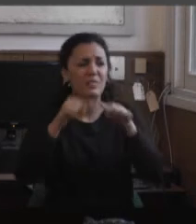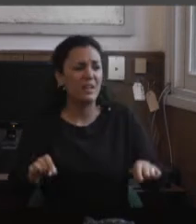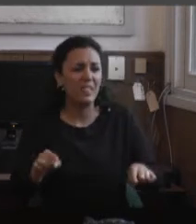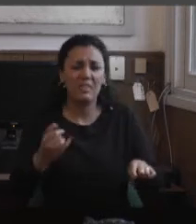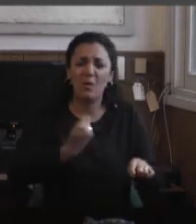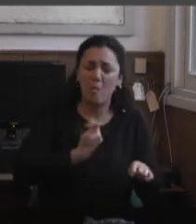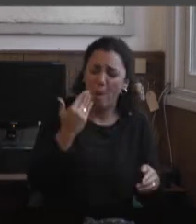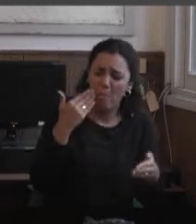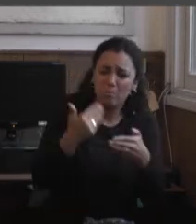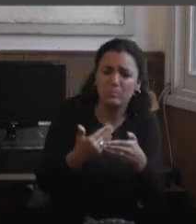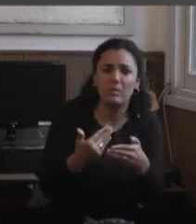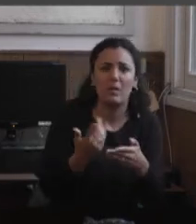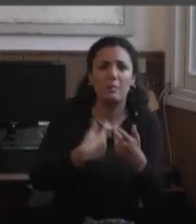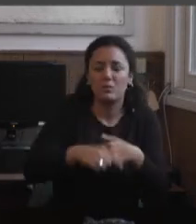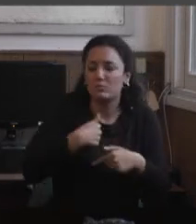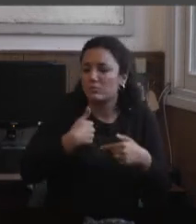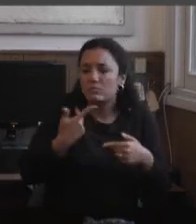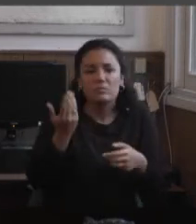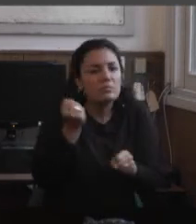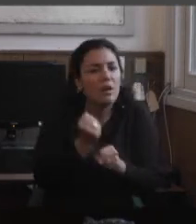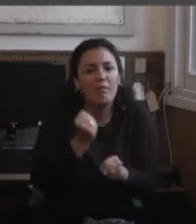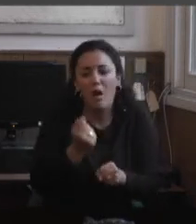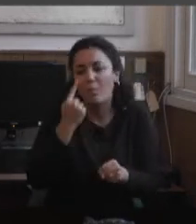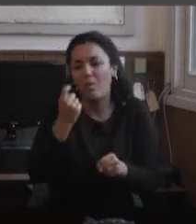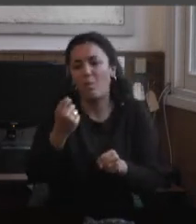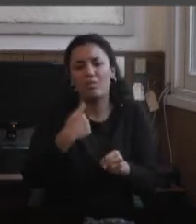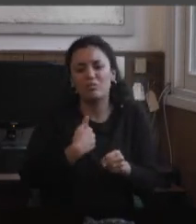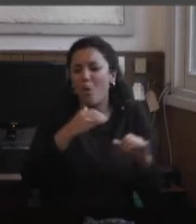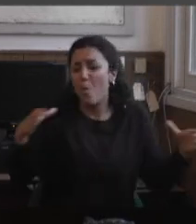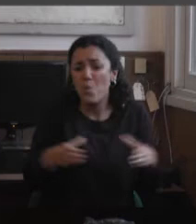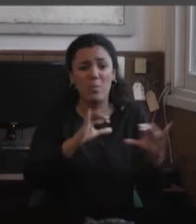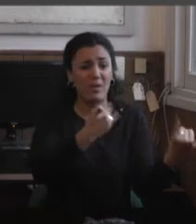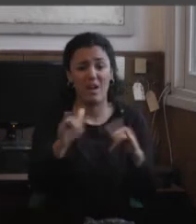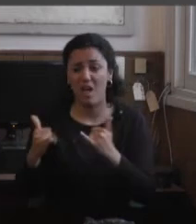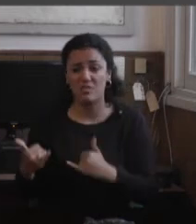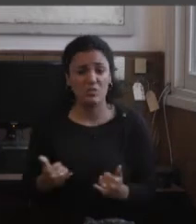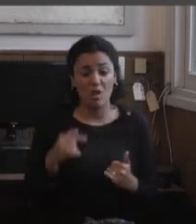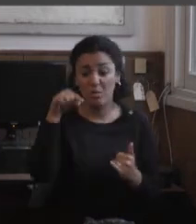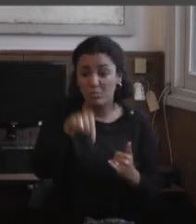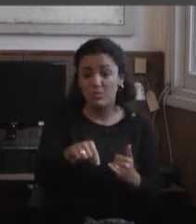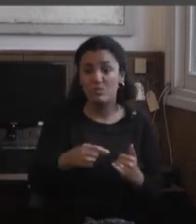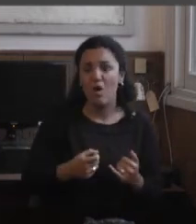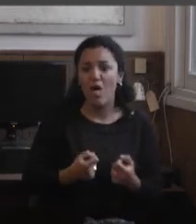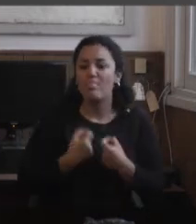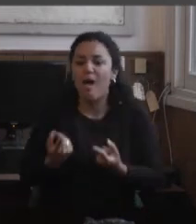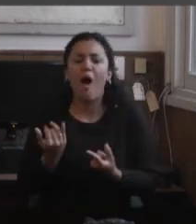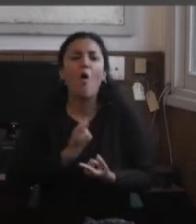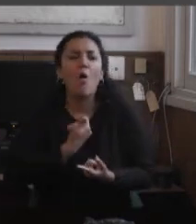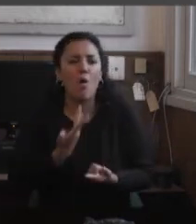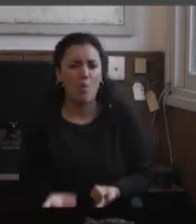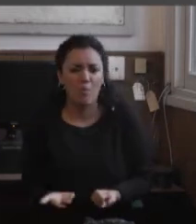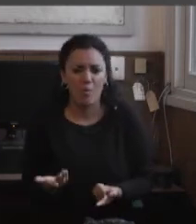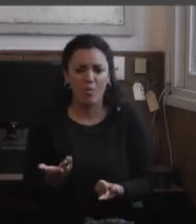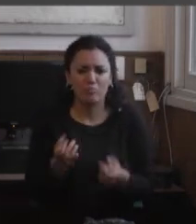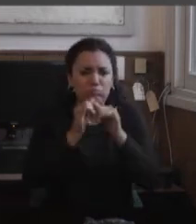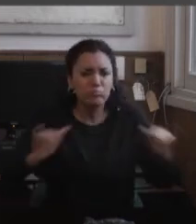veía que era que si vos trabajabas con grupos desde la recreación, la pasabas bien. Y eso no se transmitía en ningún lado. Termino